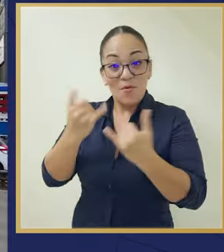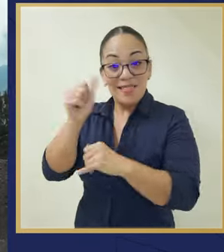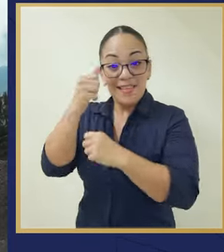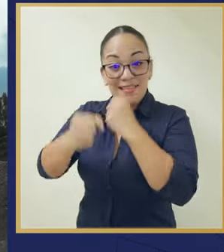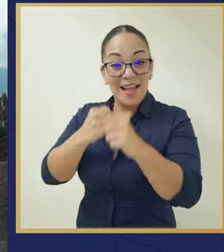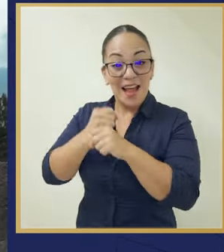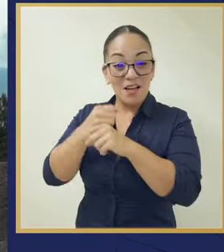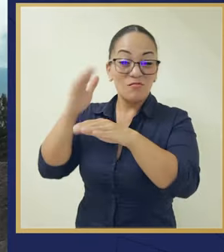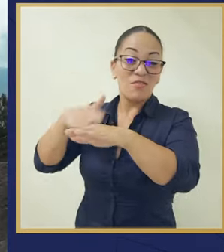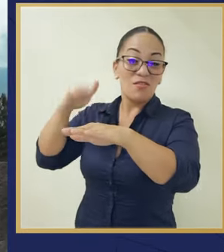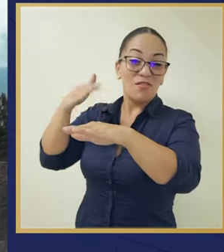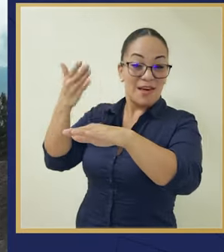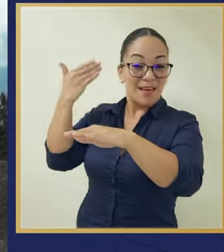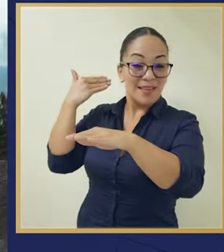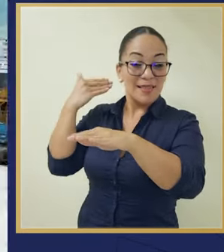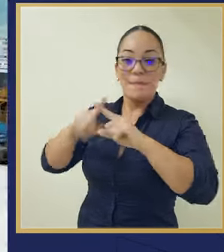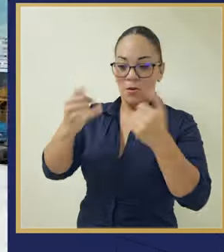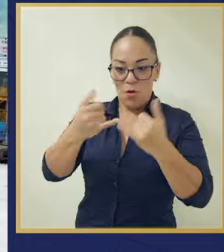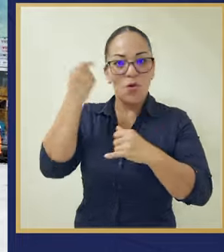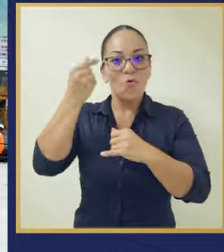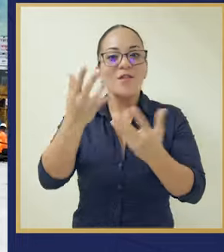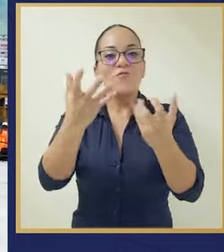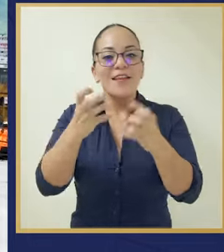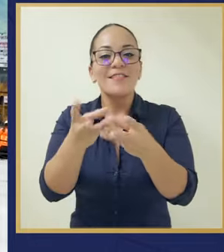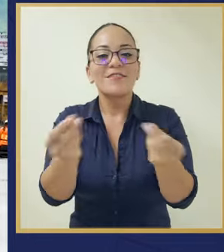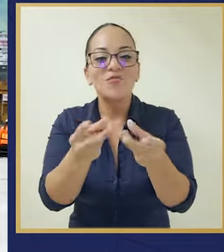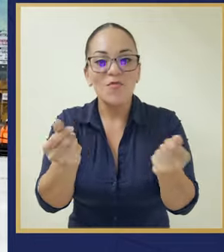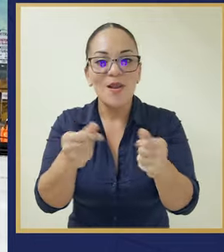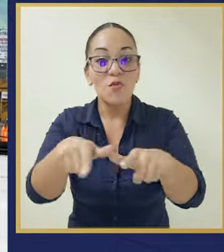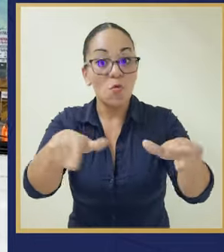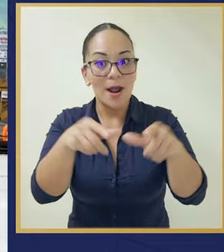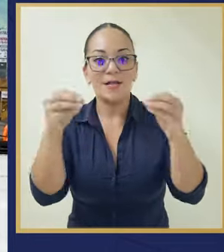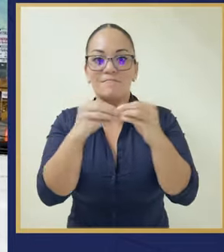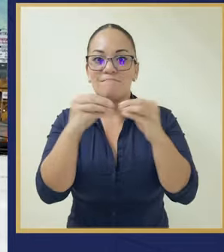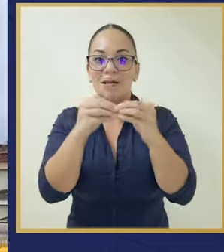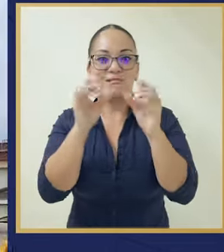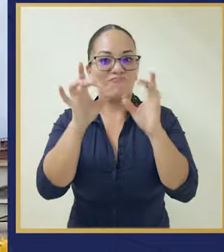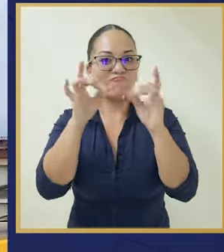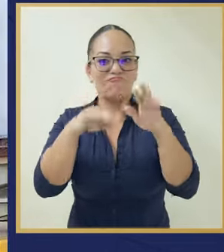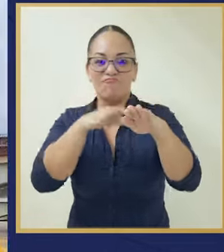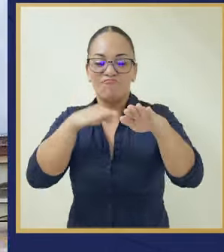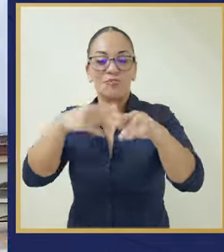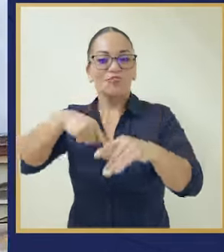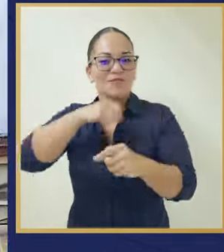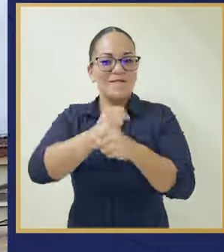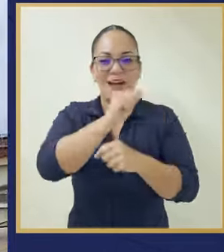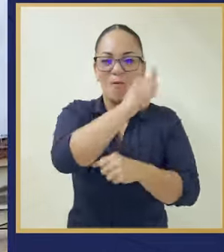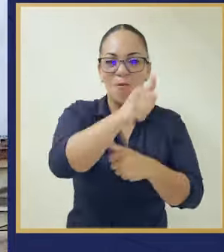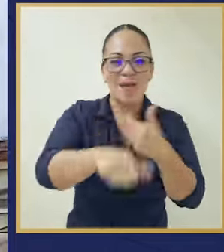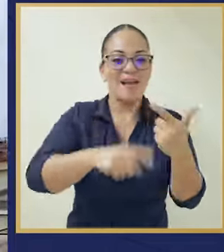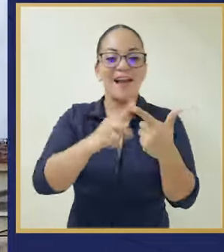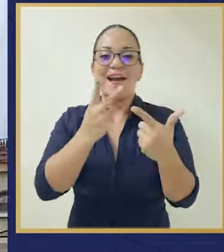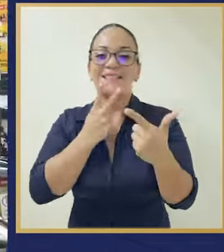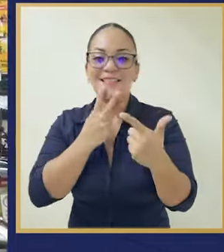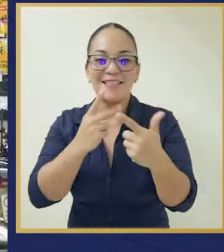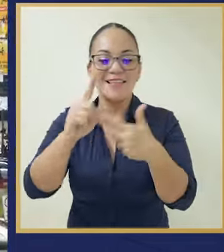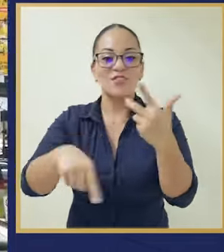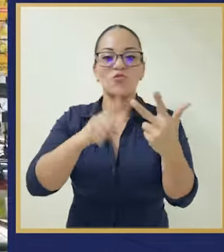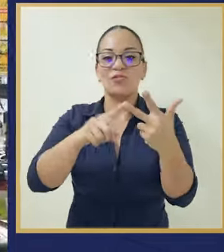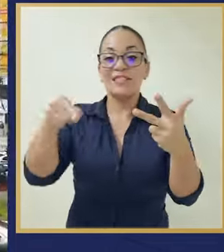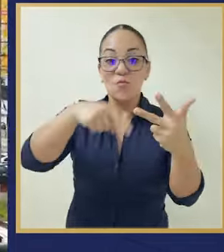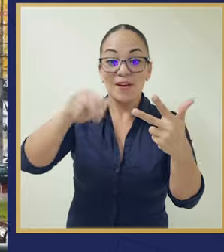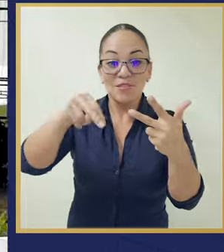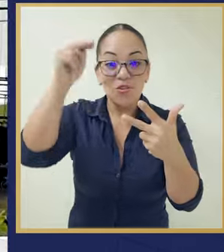presas. Este gobierno lo que quiere es resolver los puntos más críticos. Por eso estamos trabajando en Alajuela, en Los